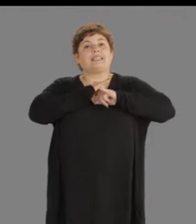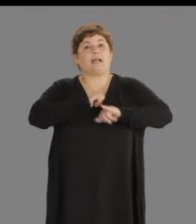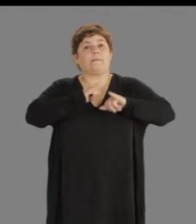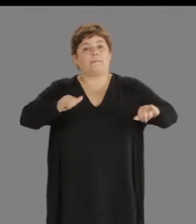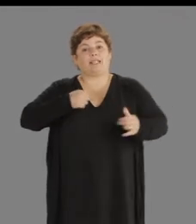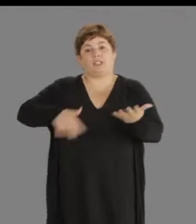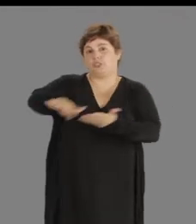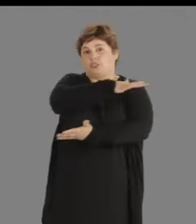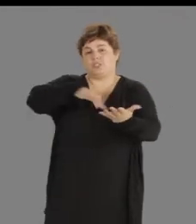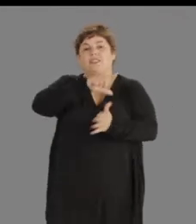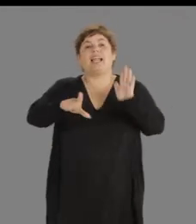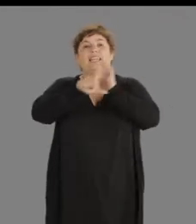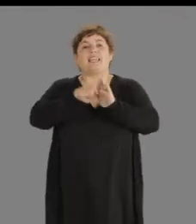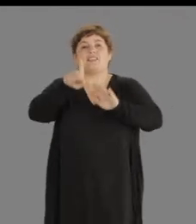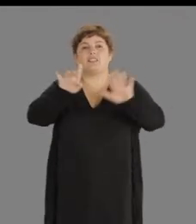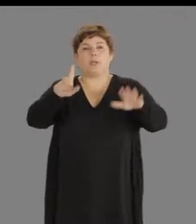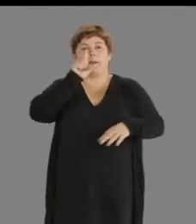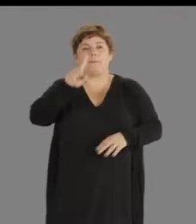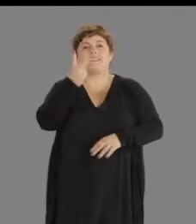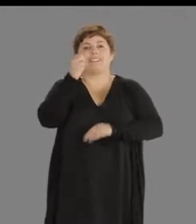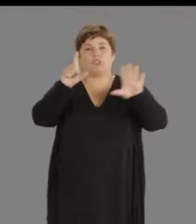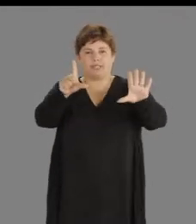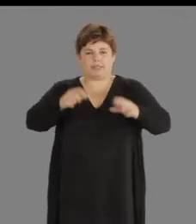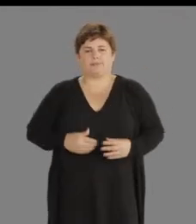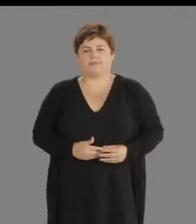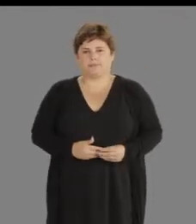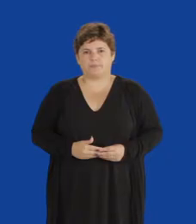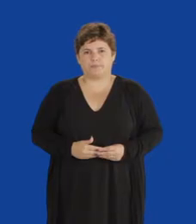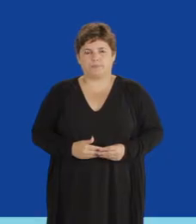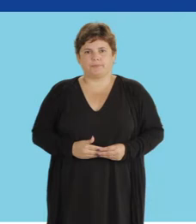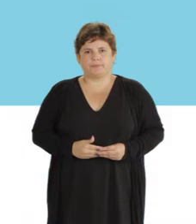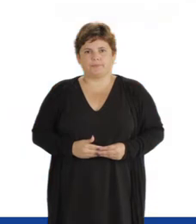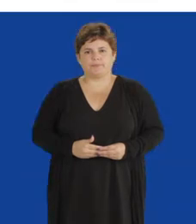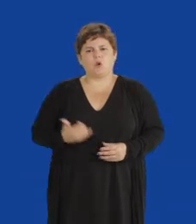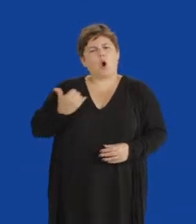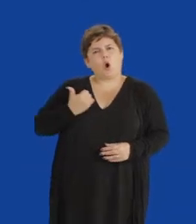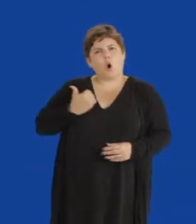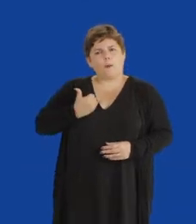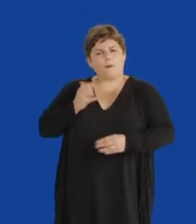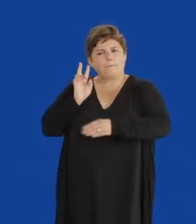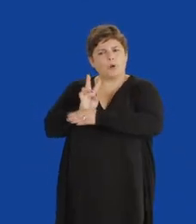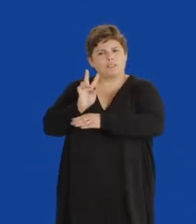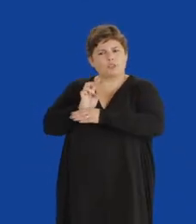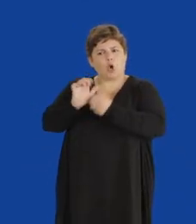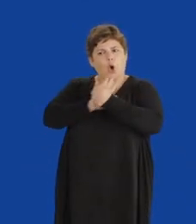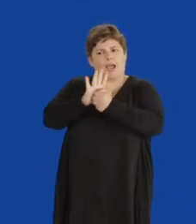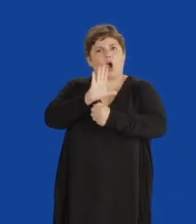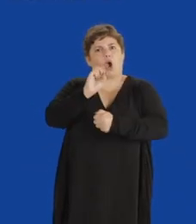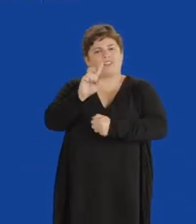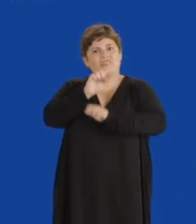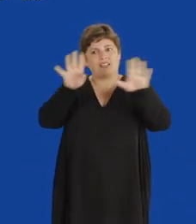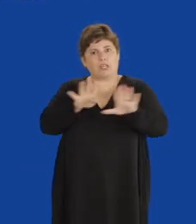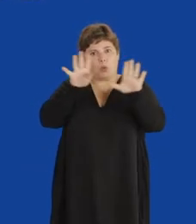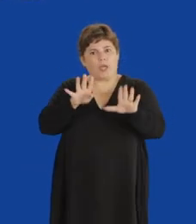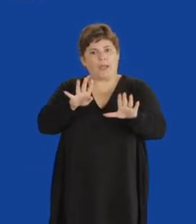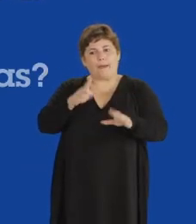Campaña de Bien Público en el marco de la Ley 19.307. ¿Cómo deben protegerse del coronavirus